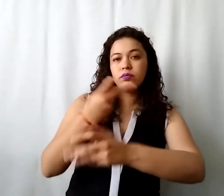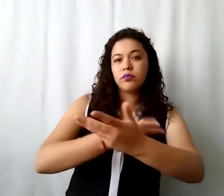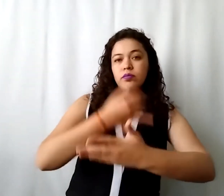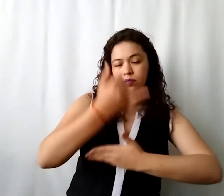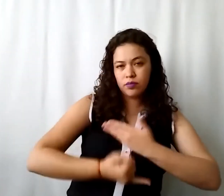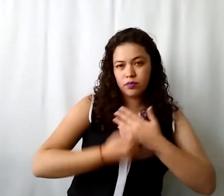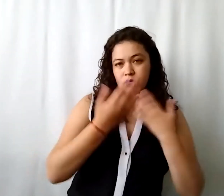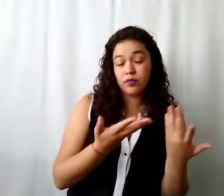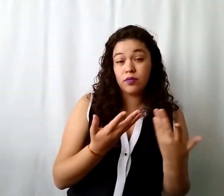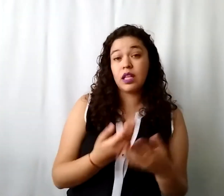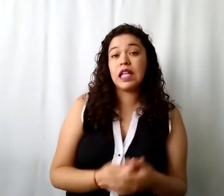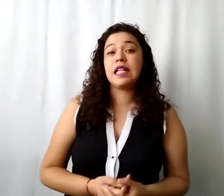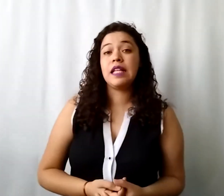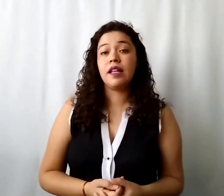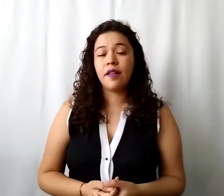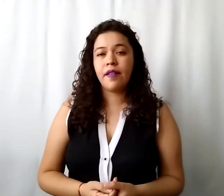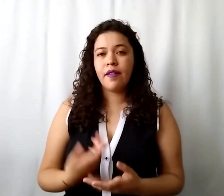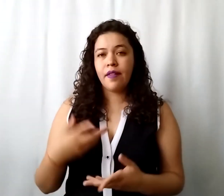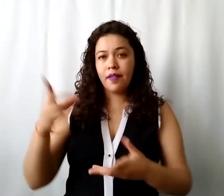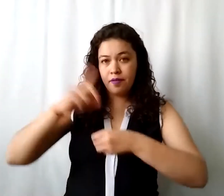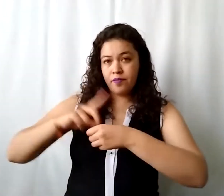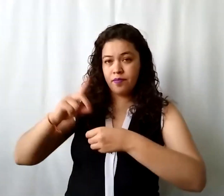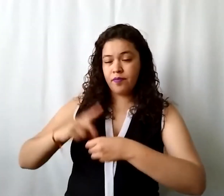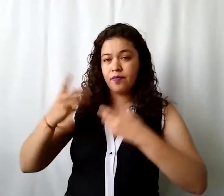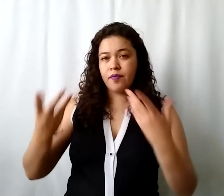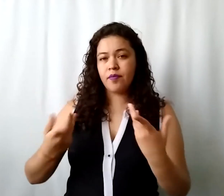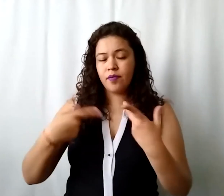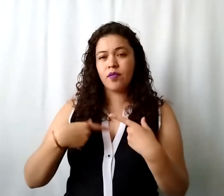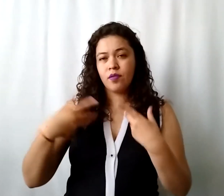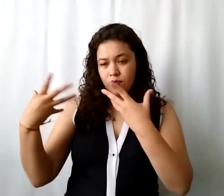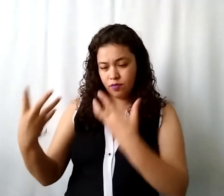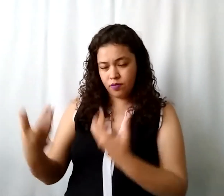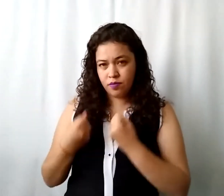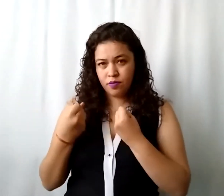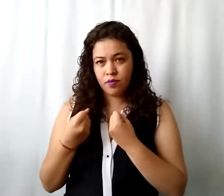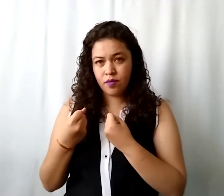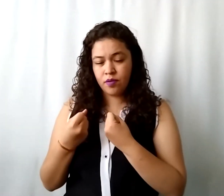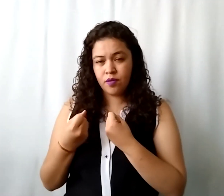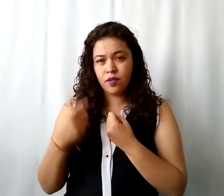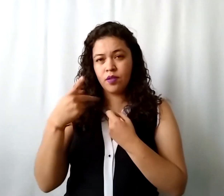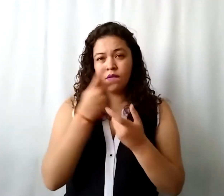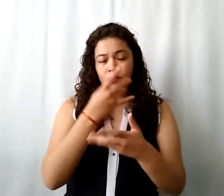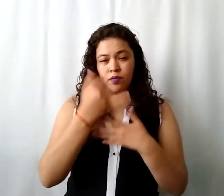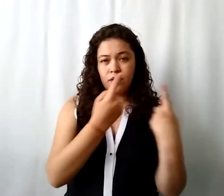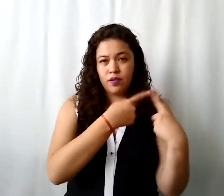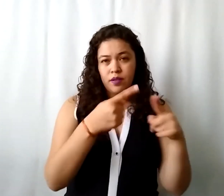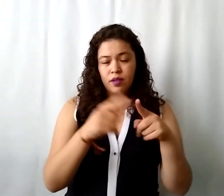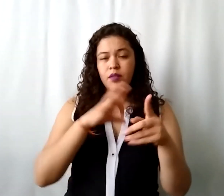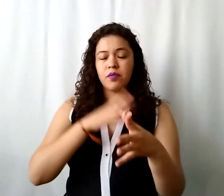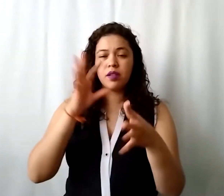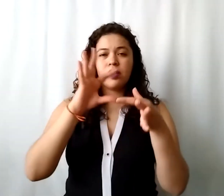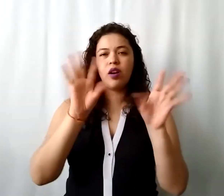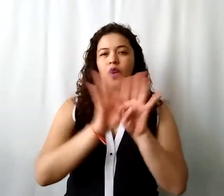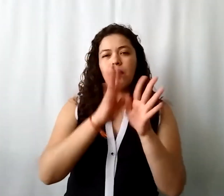ahora si fue ese ese donativo por ejemplo que tú lo recoges va a ser para tus diferentes proyectos si lo puedes prorratear